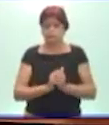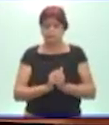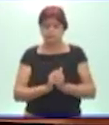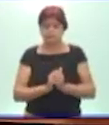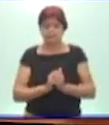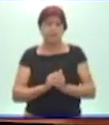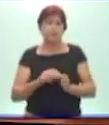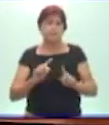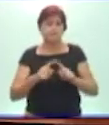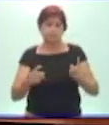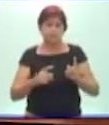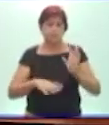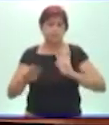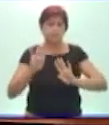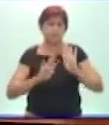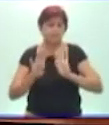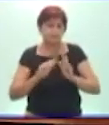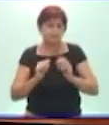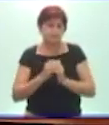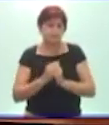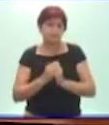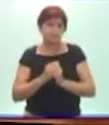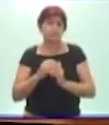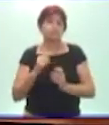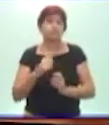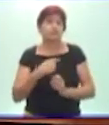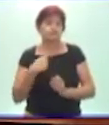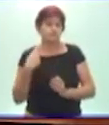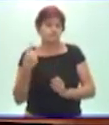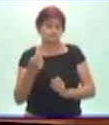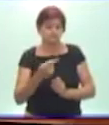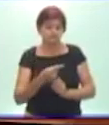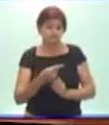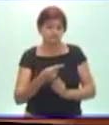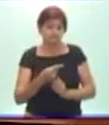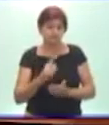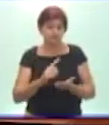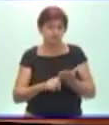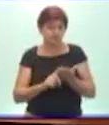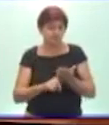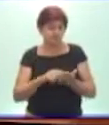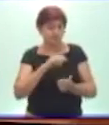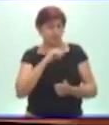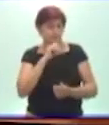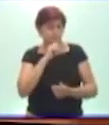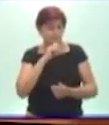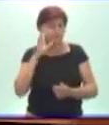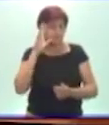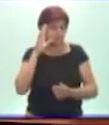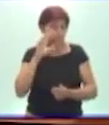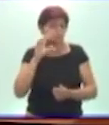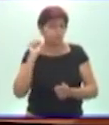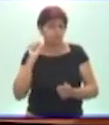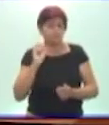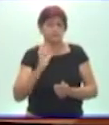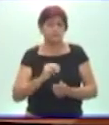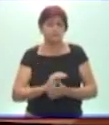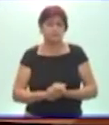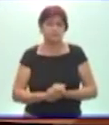defendiendo y nosotros somos entonces lo que tenemos que ser capaces de ir manejando estas situaciones.